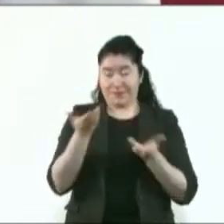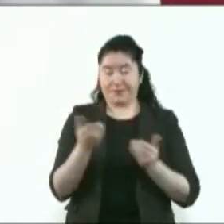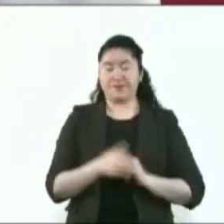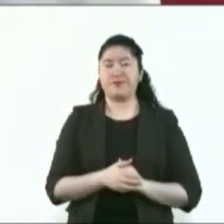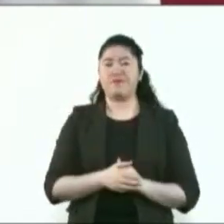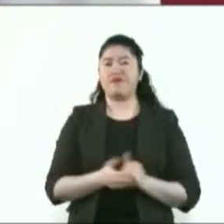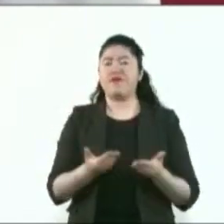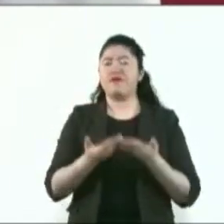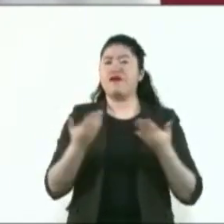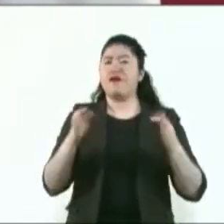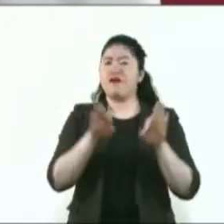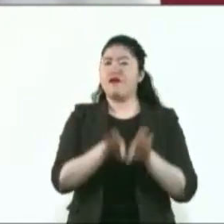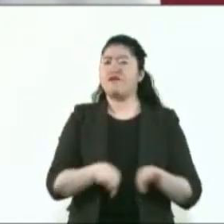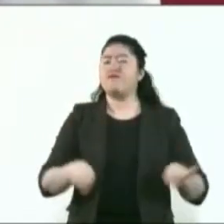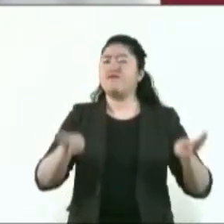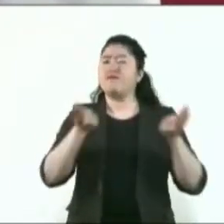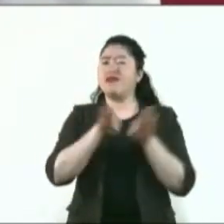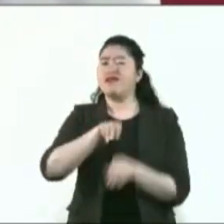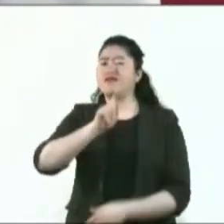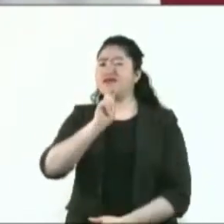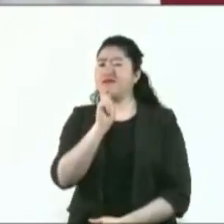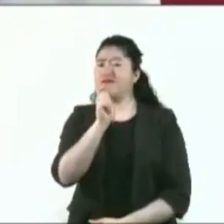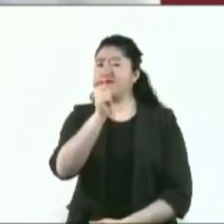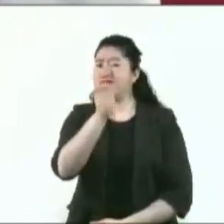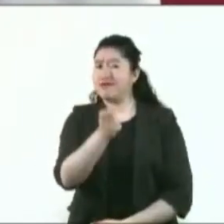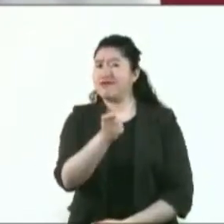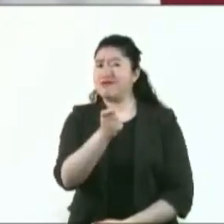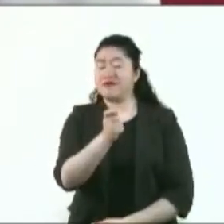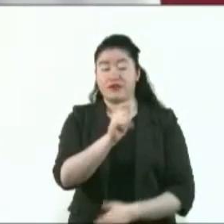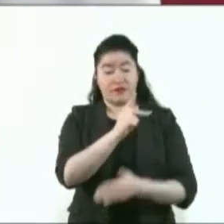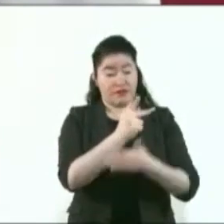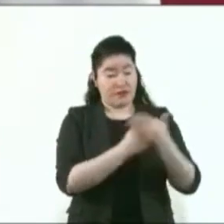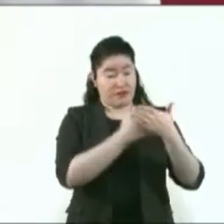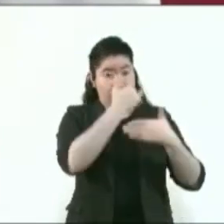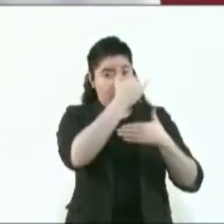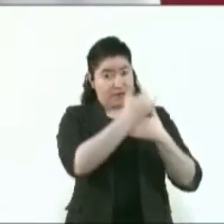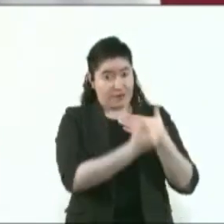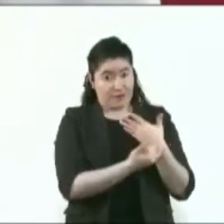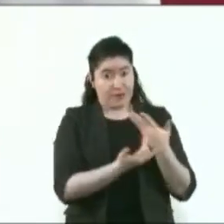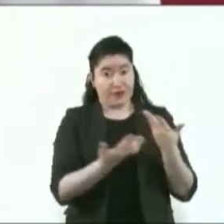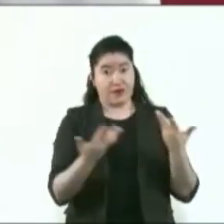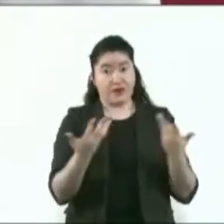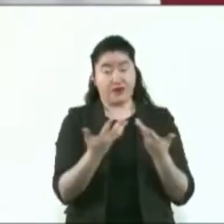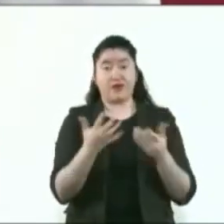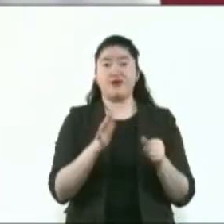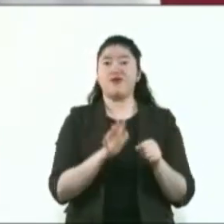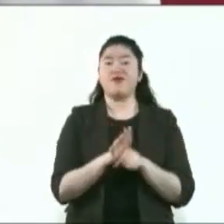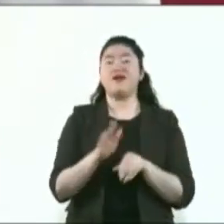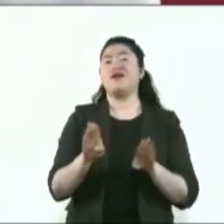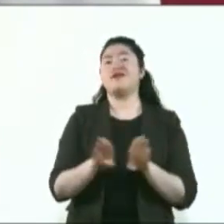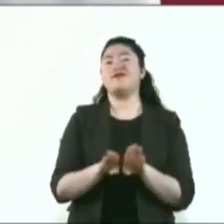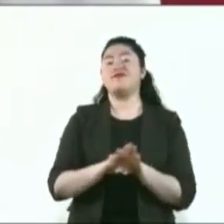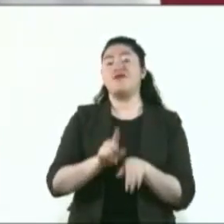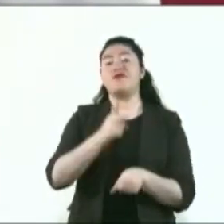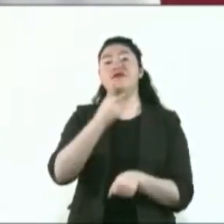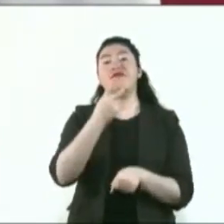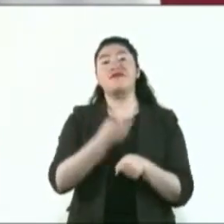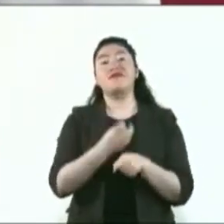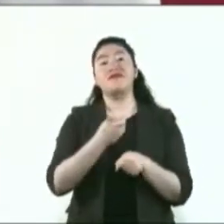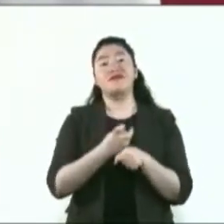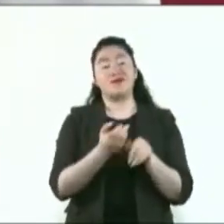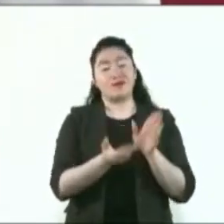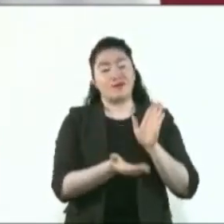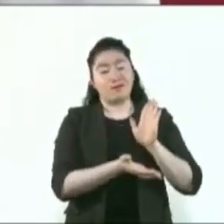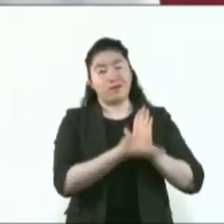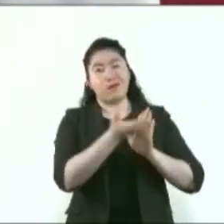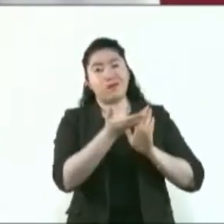El proyecto ejecutivo está siendo, por decirlo así, una segunda estructura del tramo elevado,